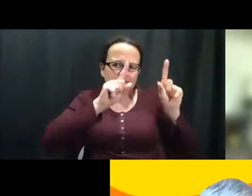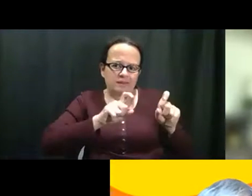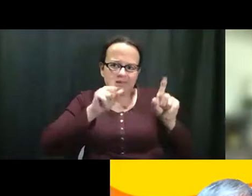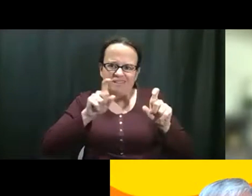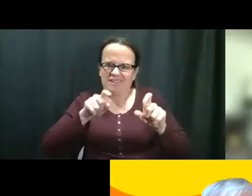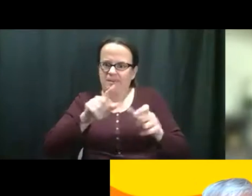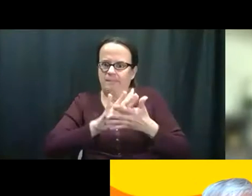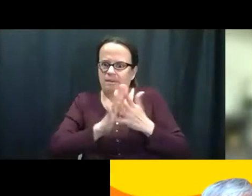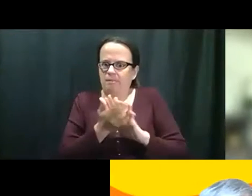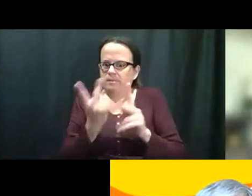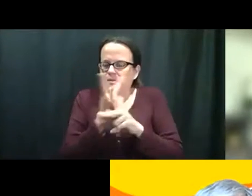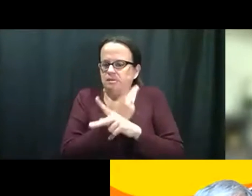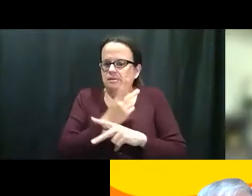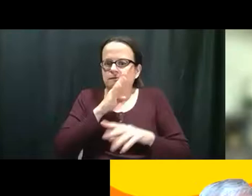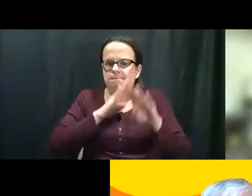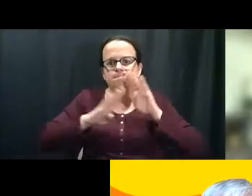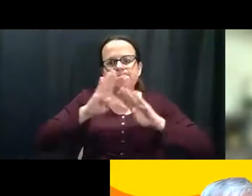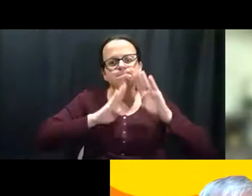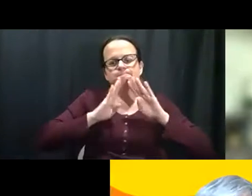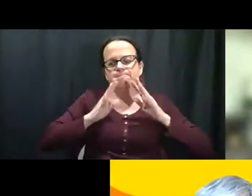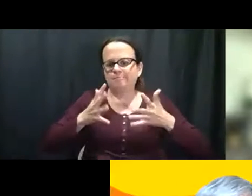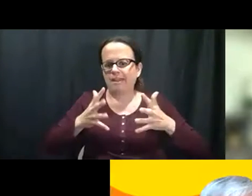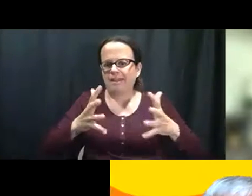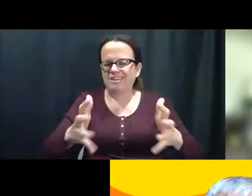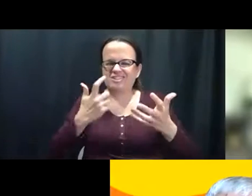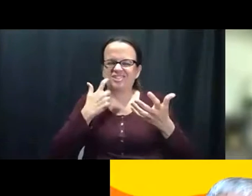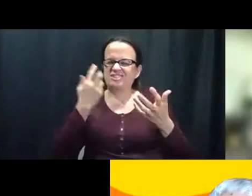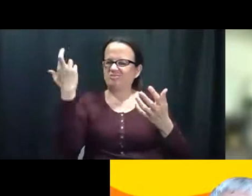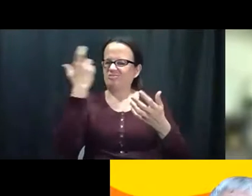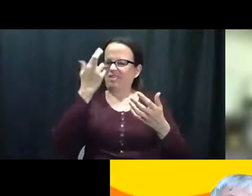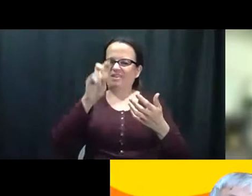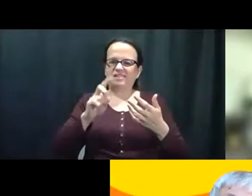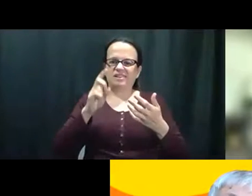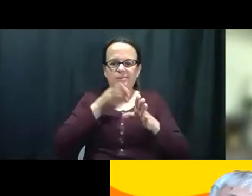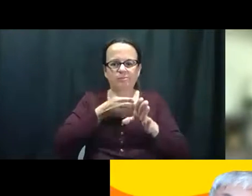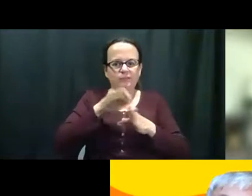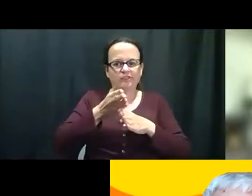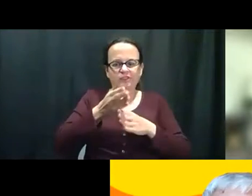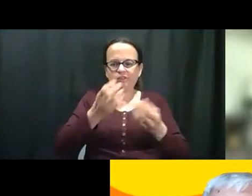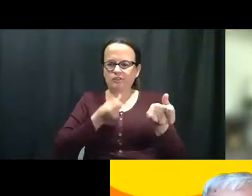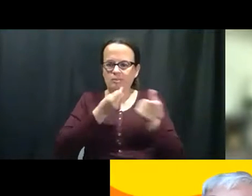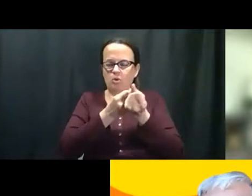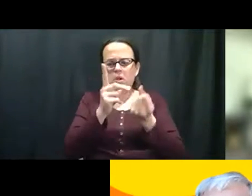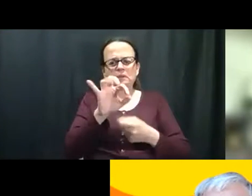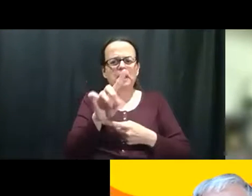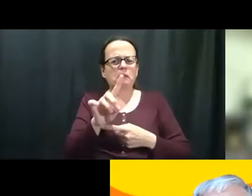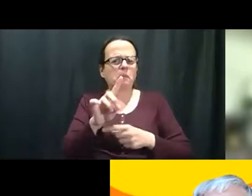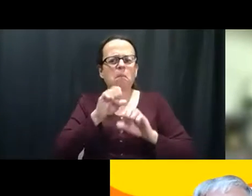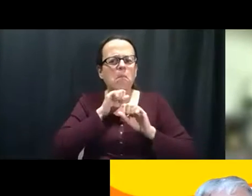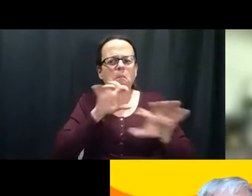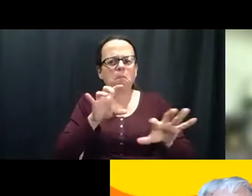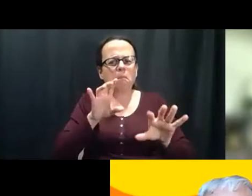tratar. Y la persona se estaba más ansiosa y más agitada. Y uno se da cuenta que necesita apoyo,